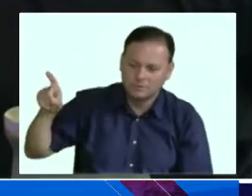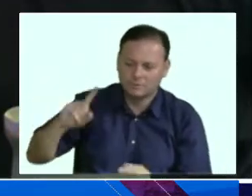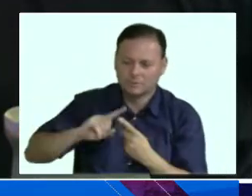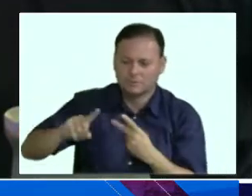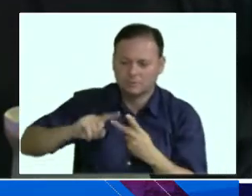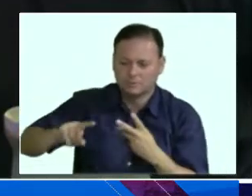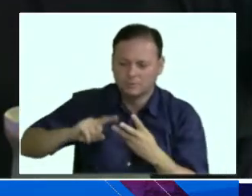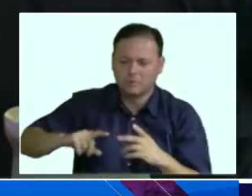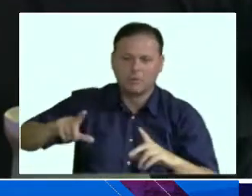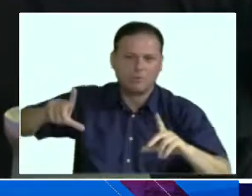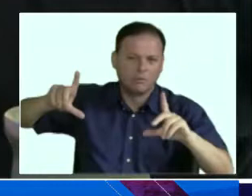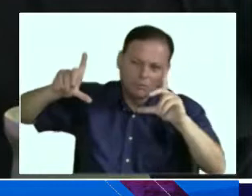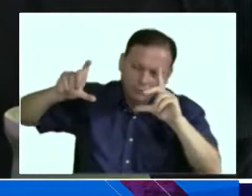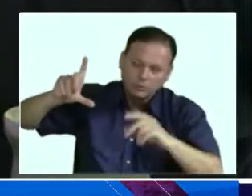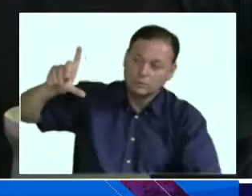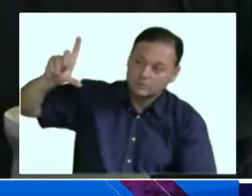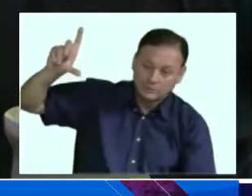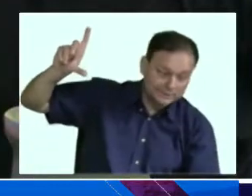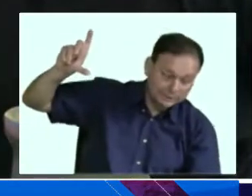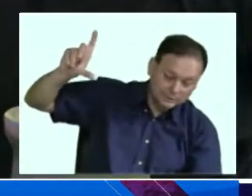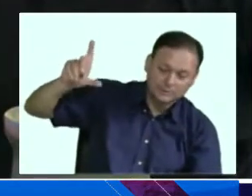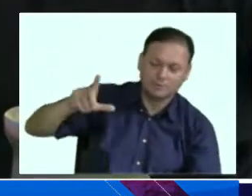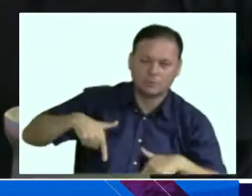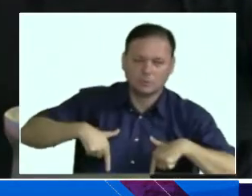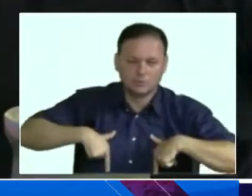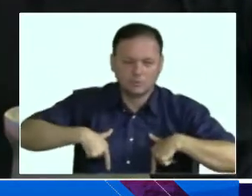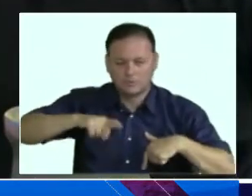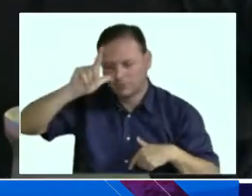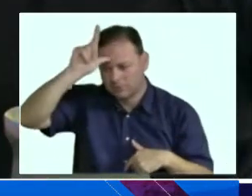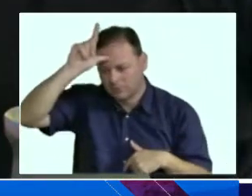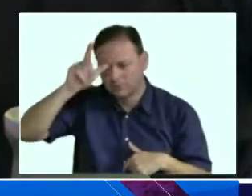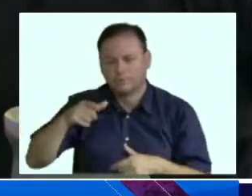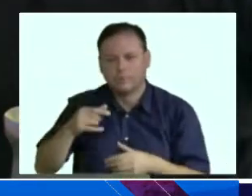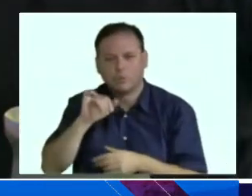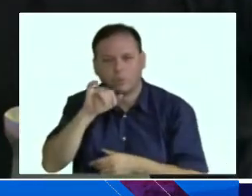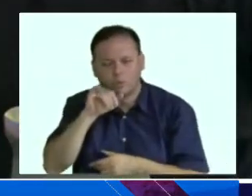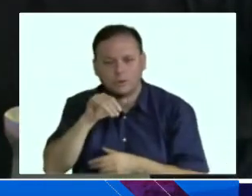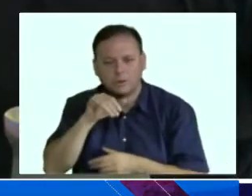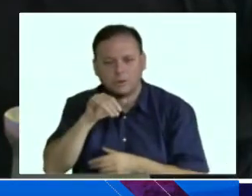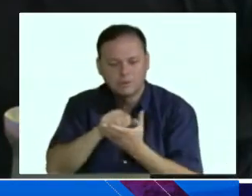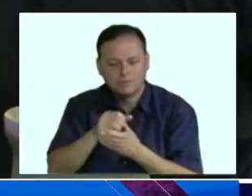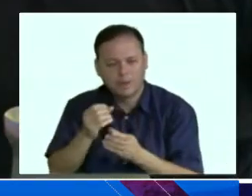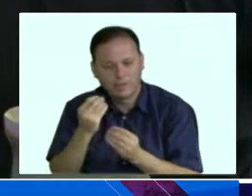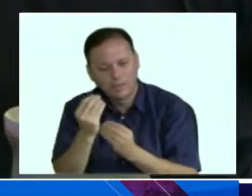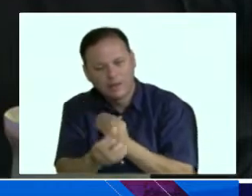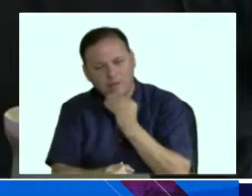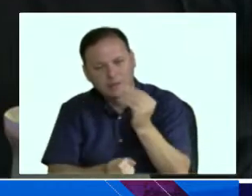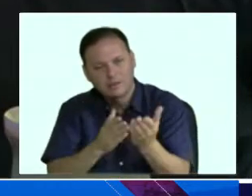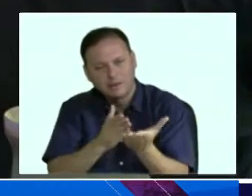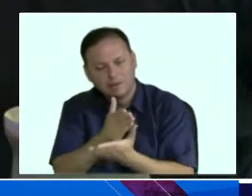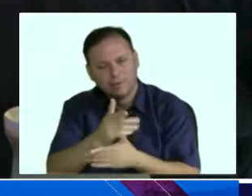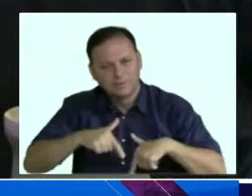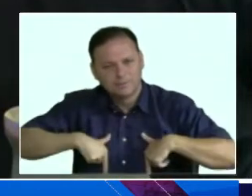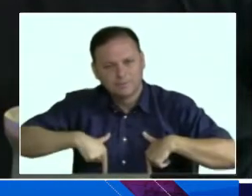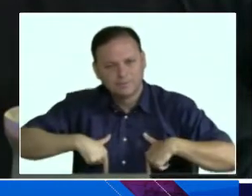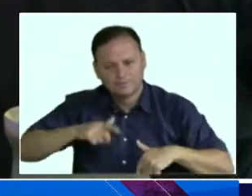foto, una selfie. Luego la municipalidad le ofrece un vasito de cosido con chipa. Ah, qué bueno. Luego ya se retira y entra,